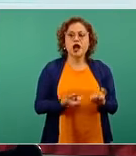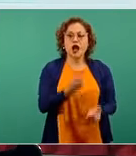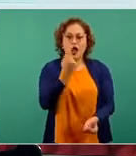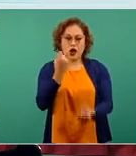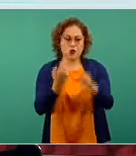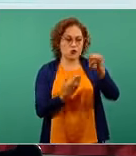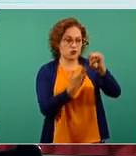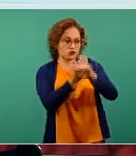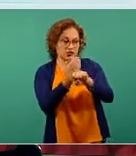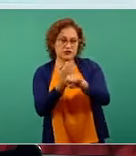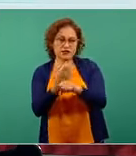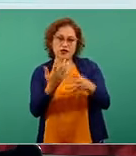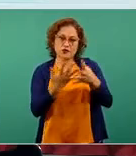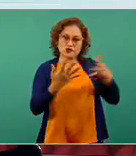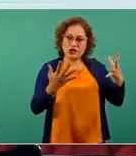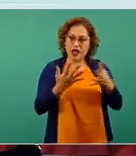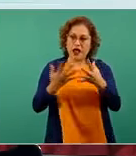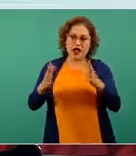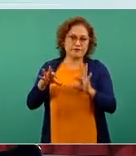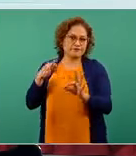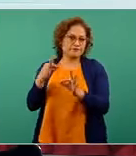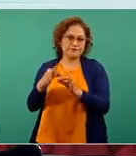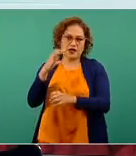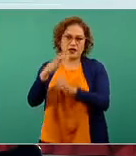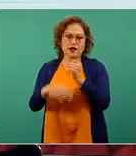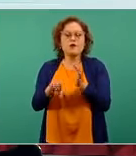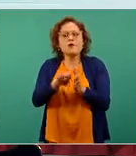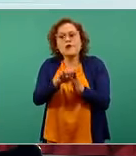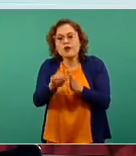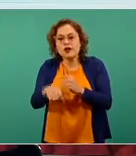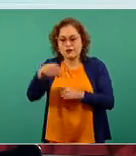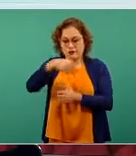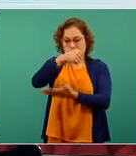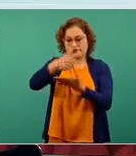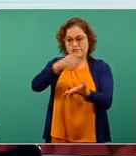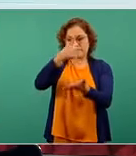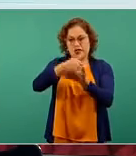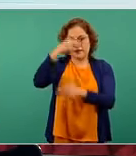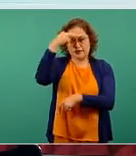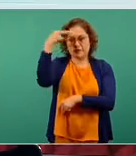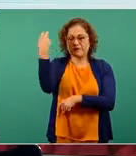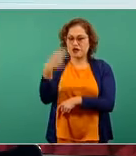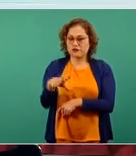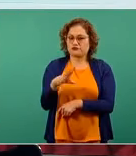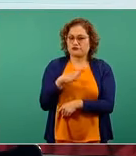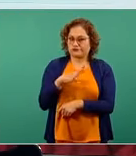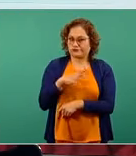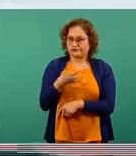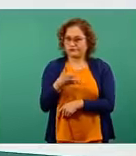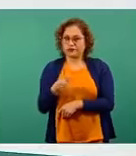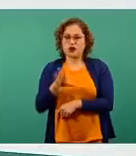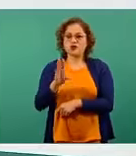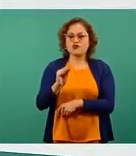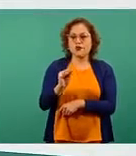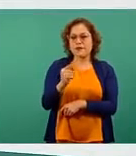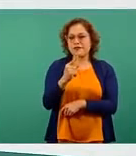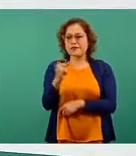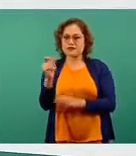tamaño, destacadamente la Ciudad de México. La Ciudad de México contribuía con más de 90.000, 100.000